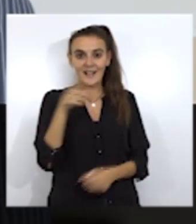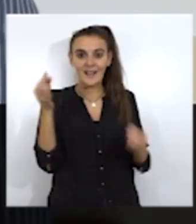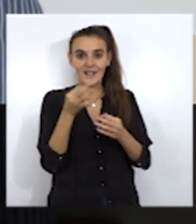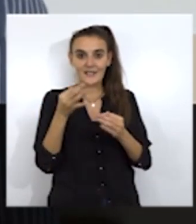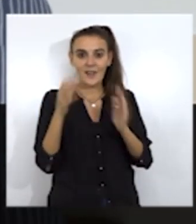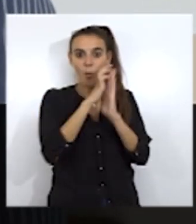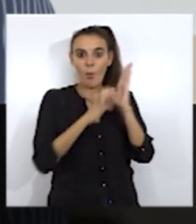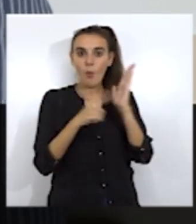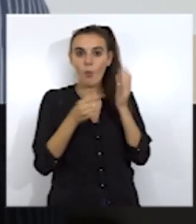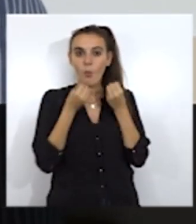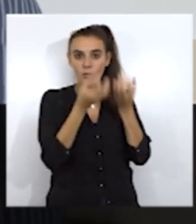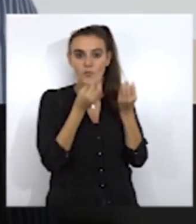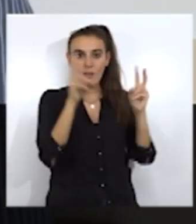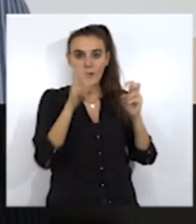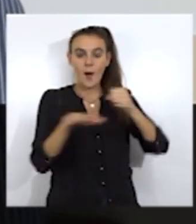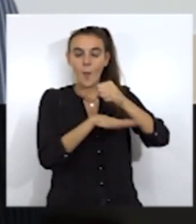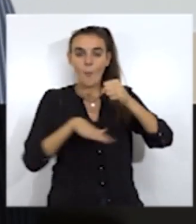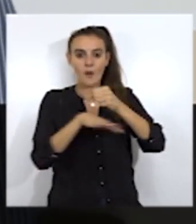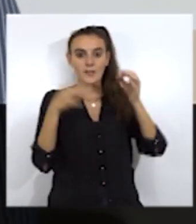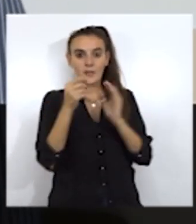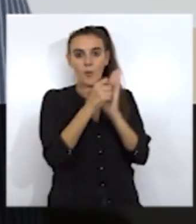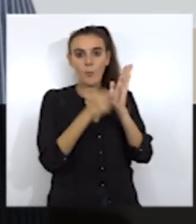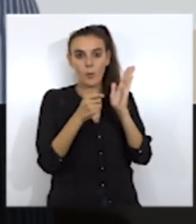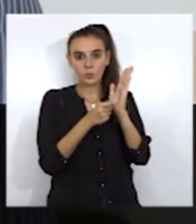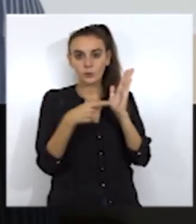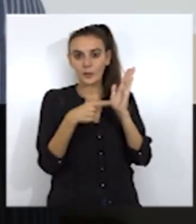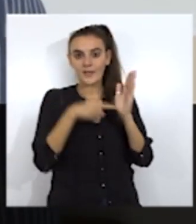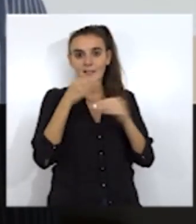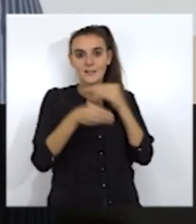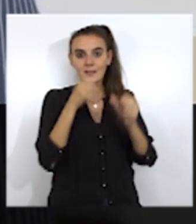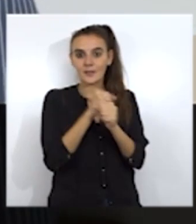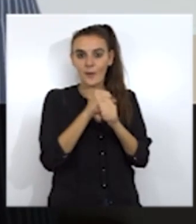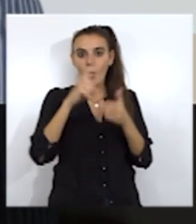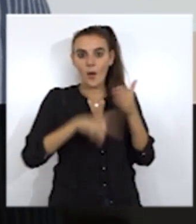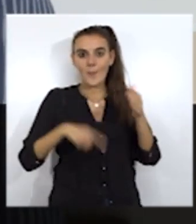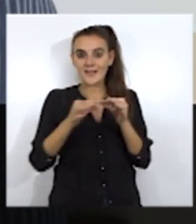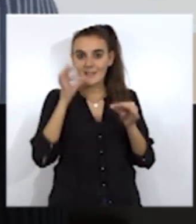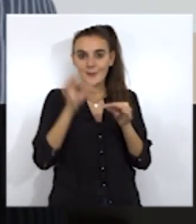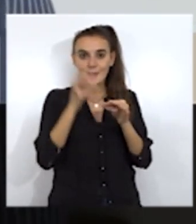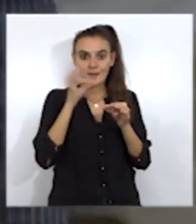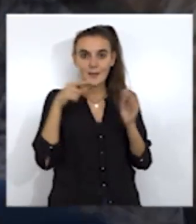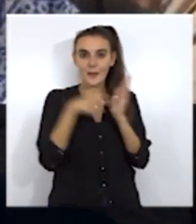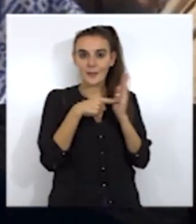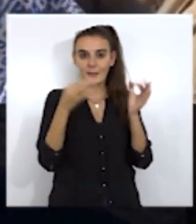un informe, basándose en que el punto ordinario sí que se trató el pasado mes de septiembre y que consideraba adecuado.